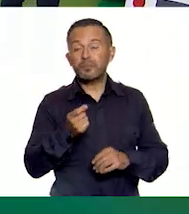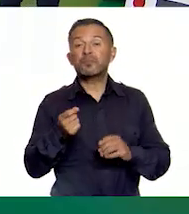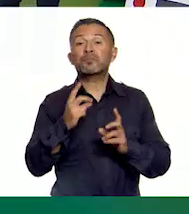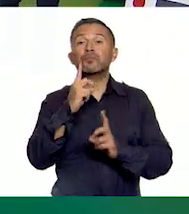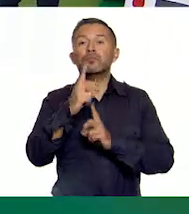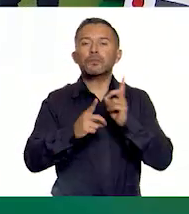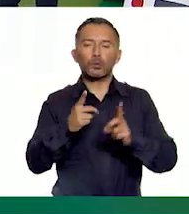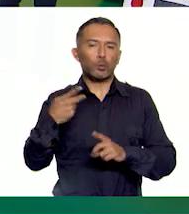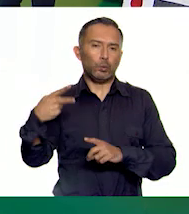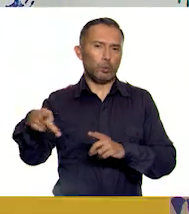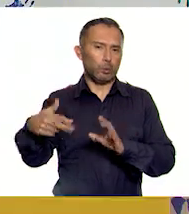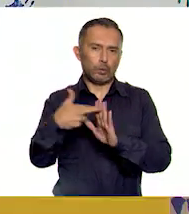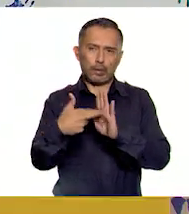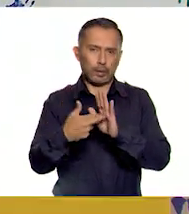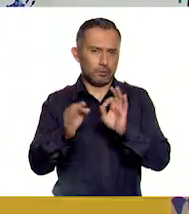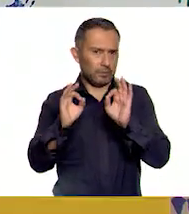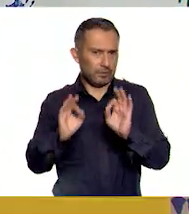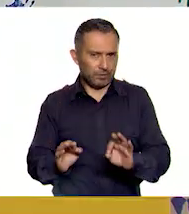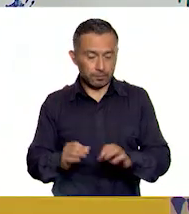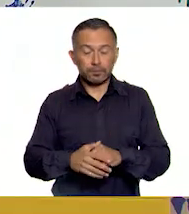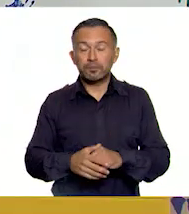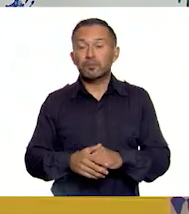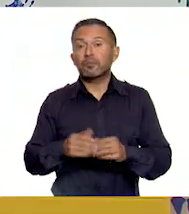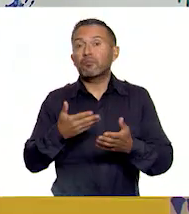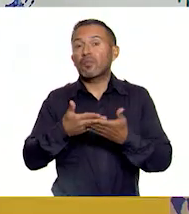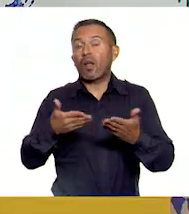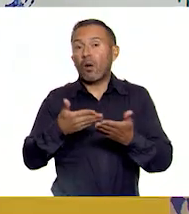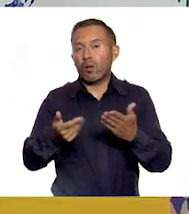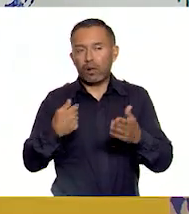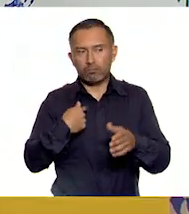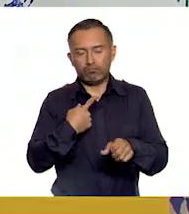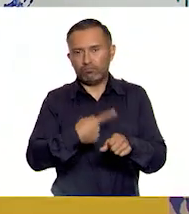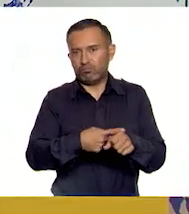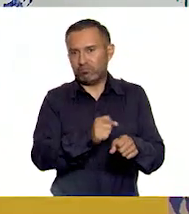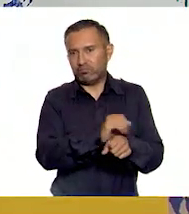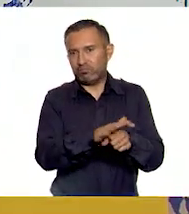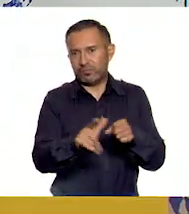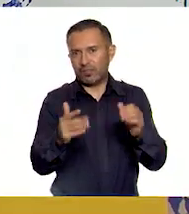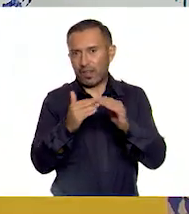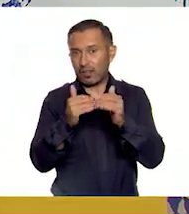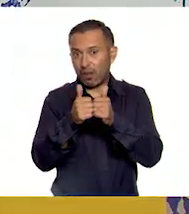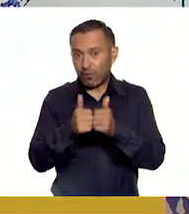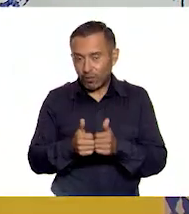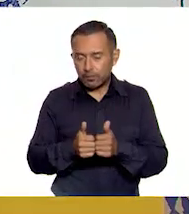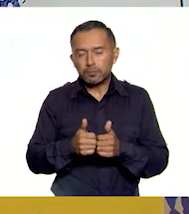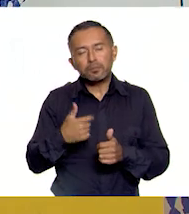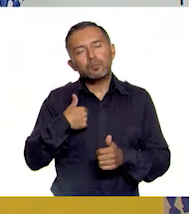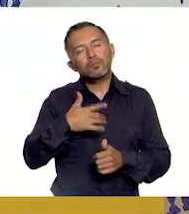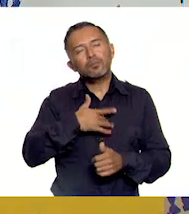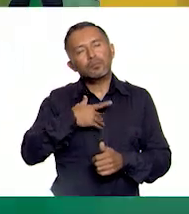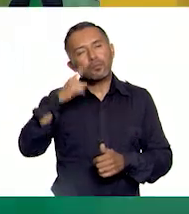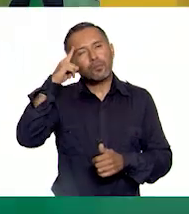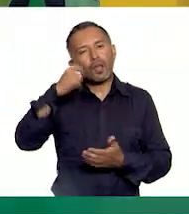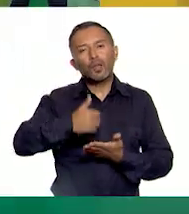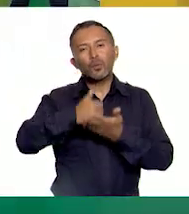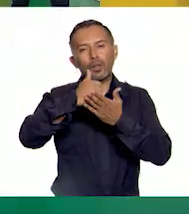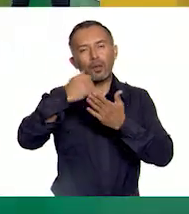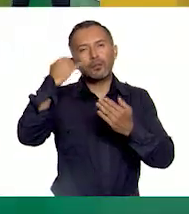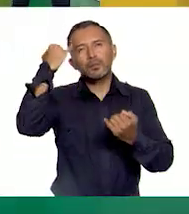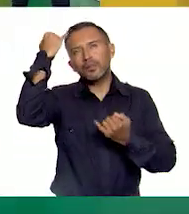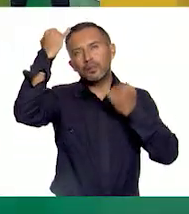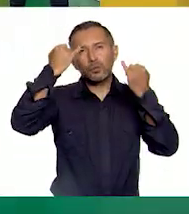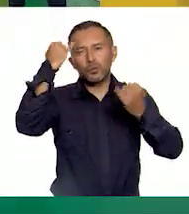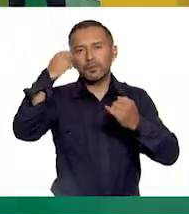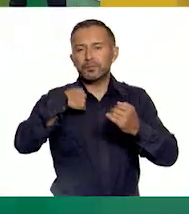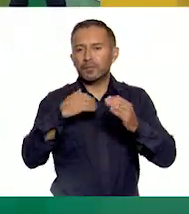muy específicas. Sin embargo, como les decía, ahora que estamos en esta etapa de confinamiento, debemos de utilizar nuestra imaginación para transformar nuestra